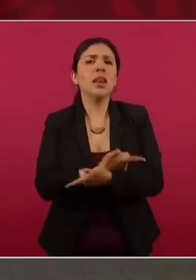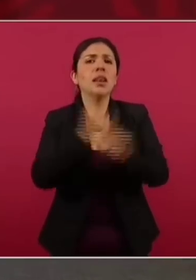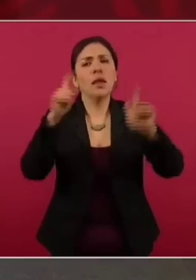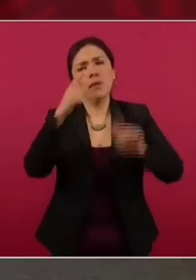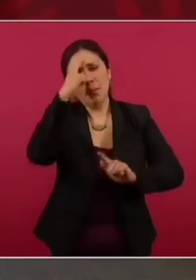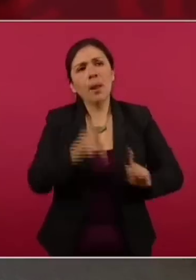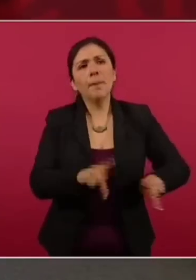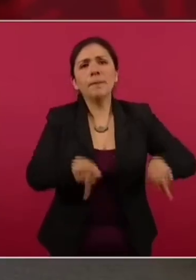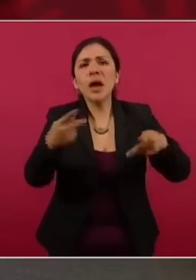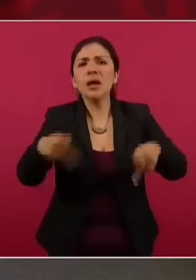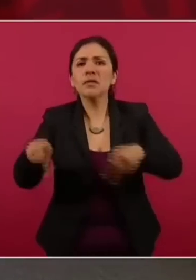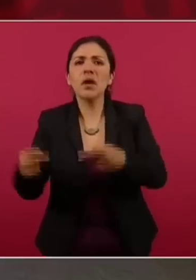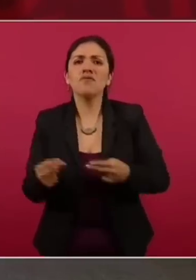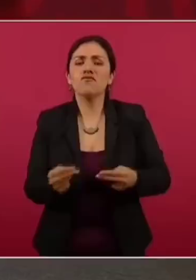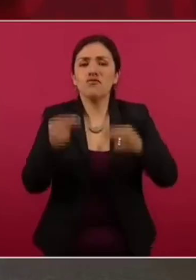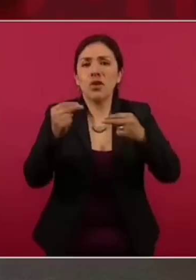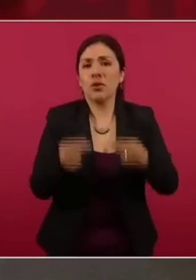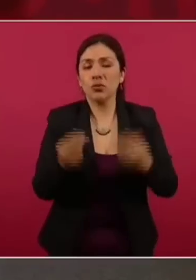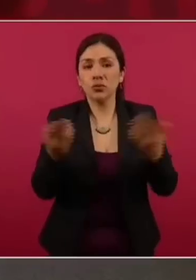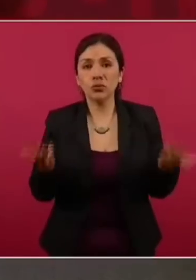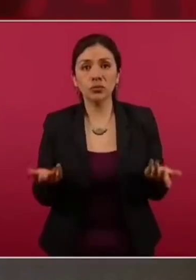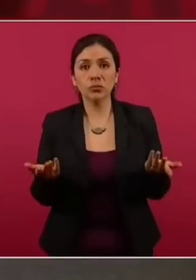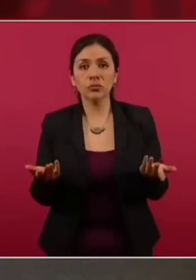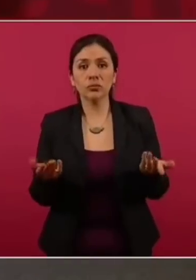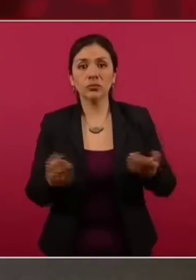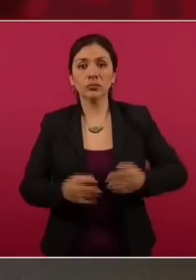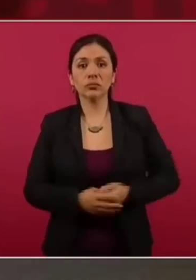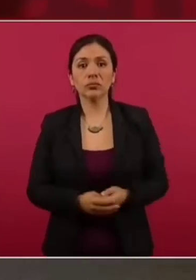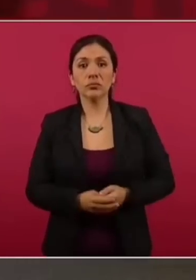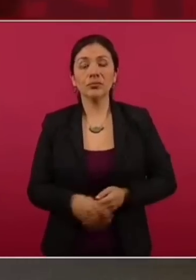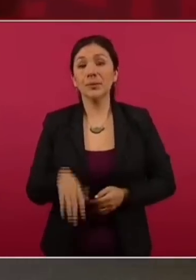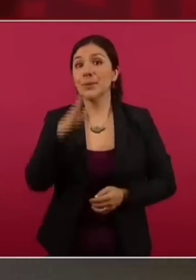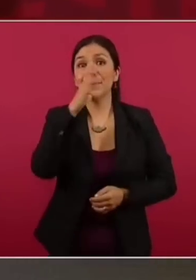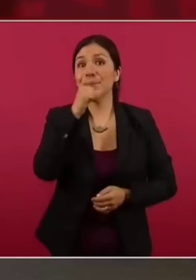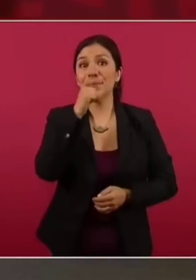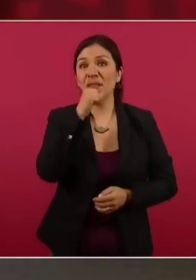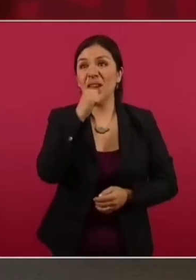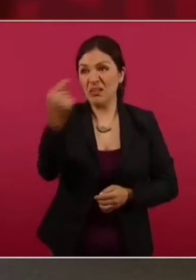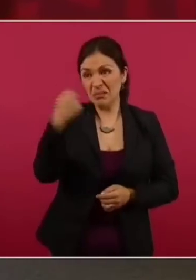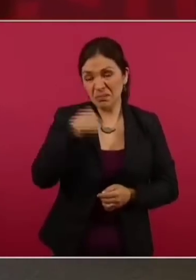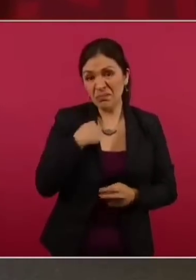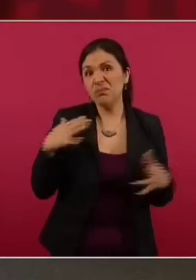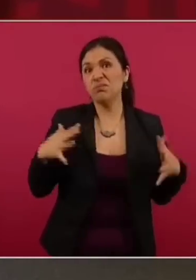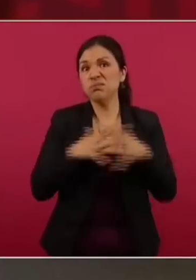no puede haber guerras comerciales.